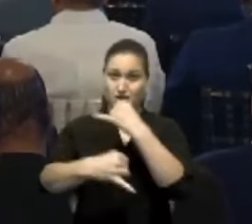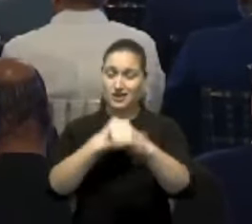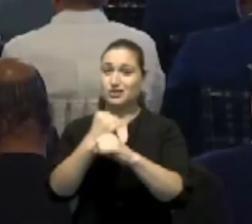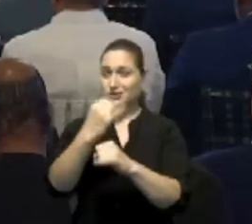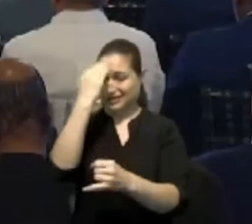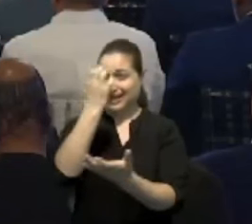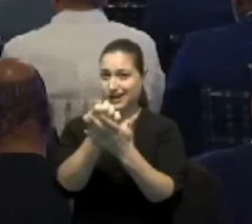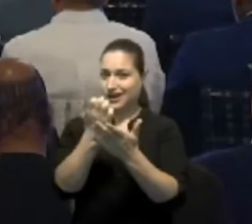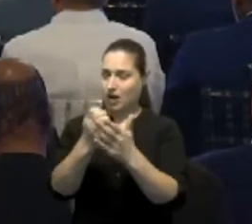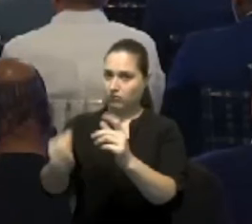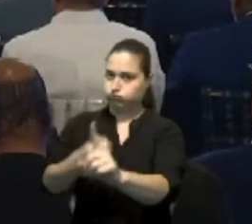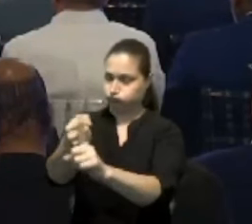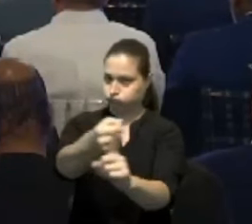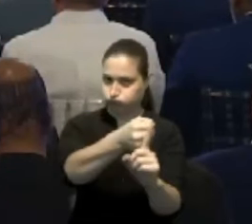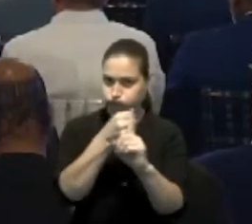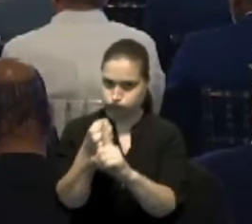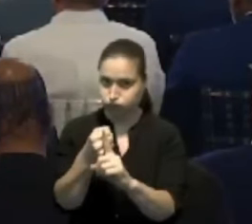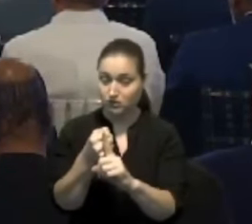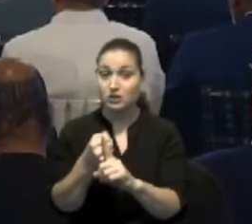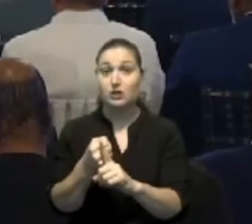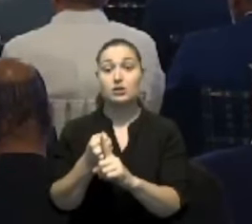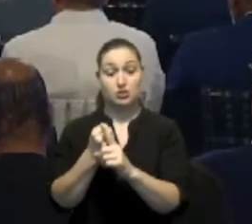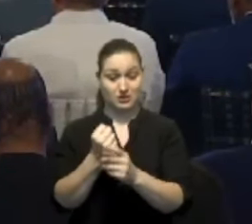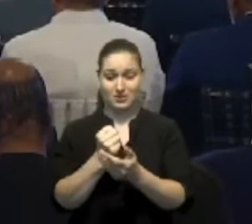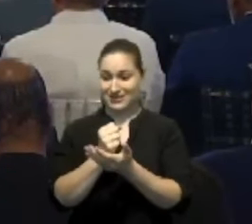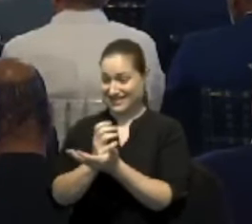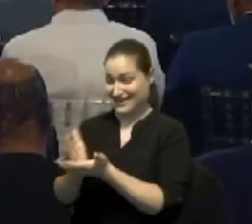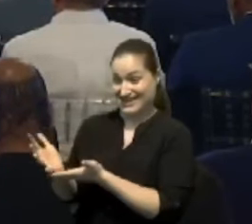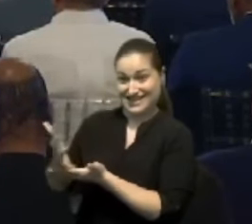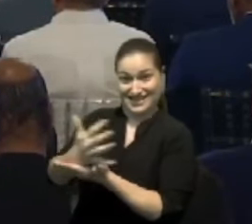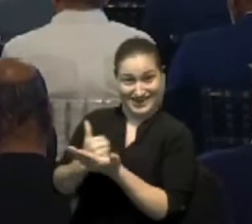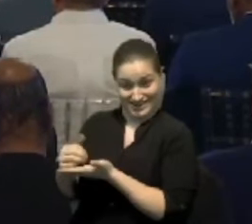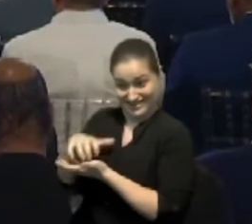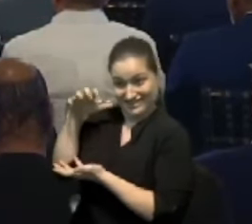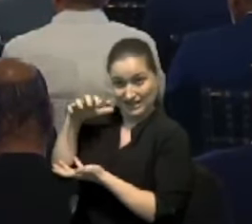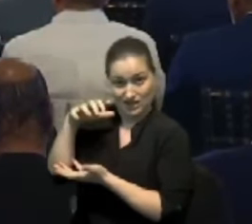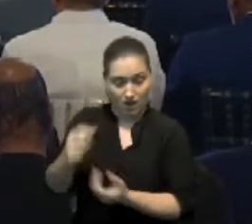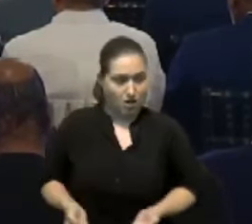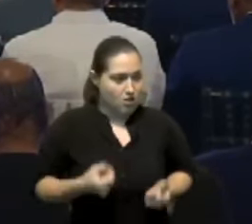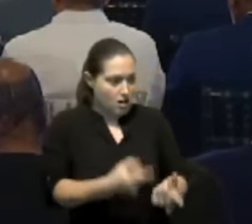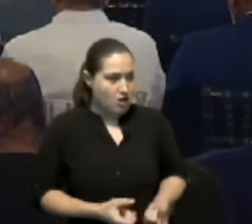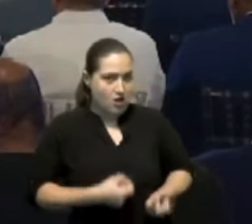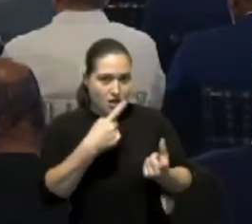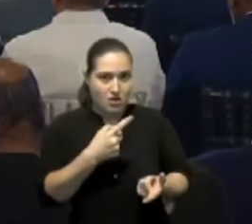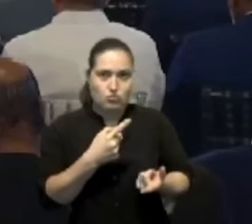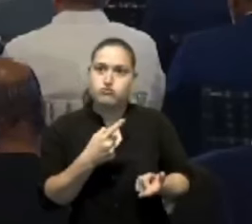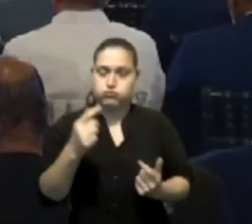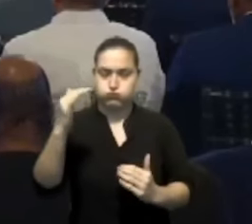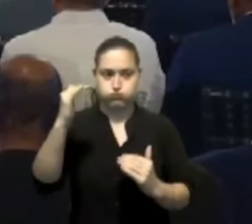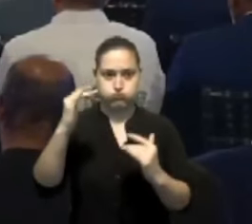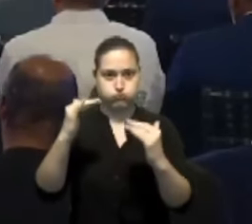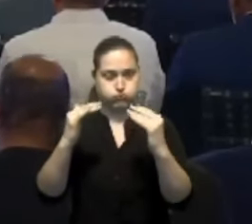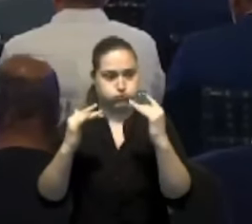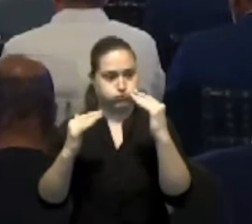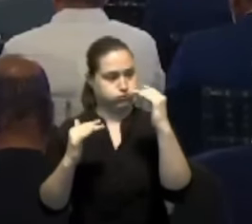creó un desequilibrio entre los ingresos y los gastos fiscales que ha ocasionado una dependencia a la